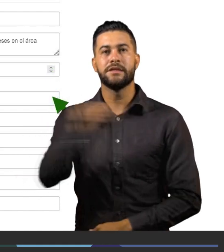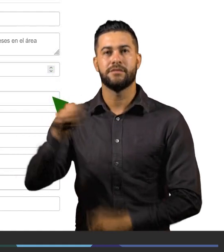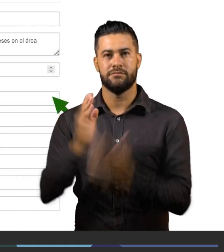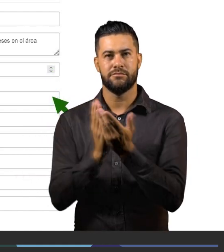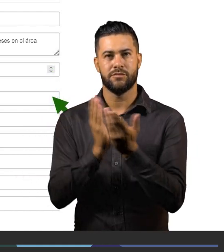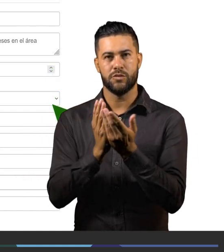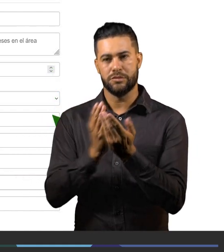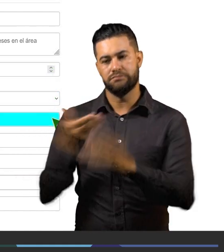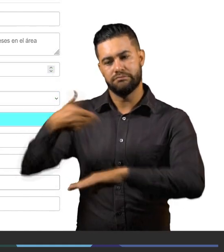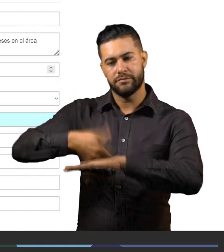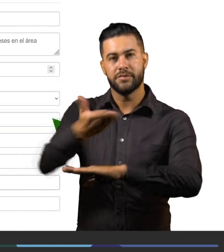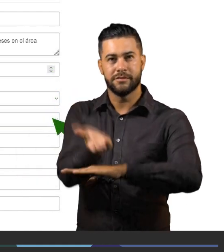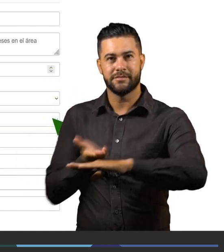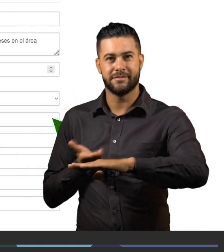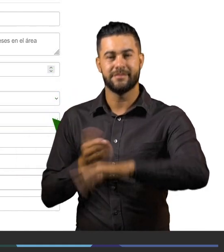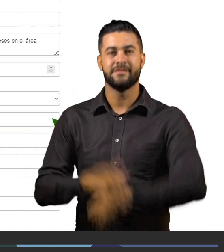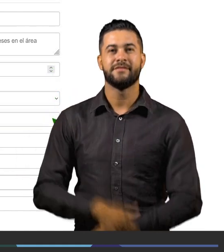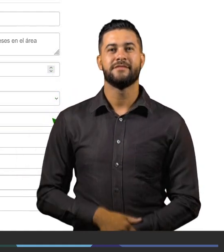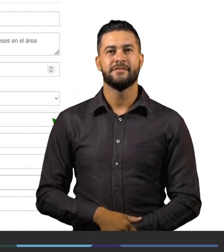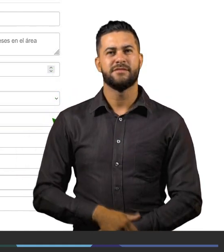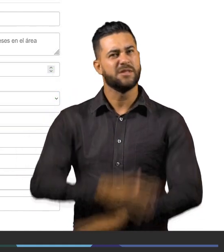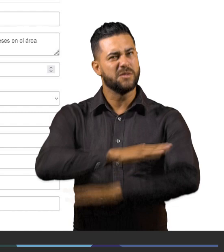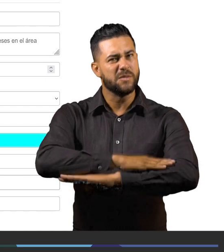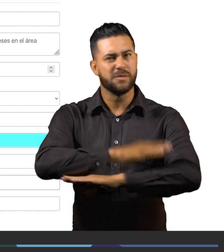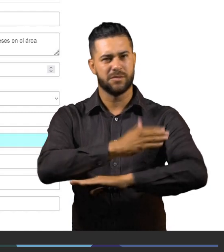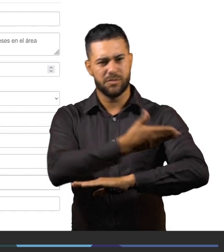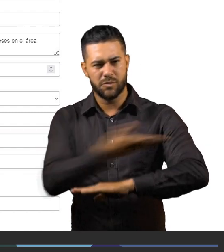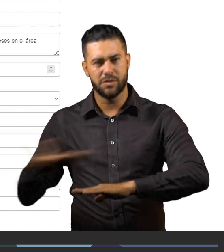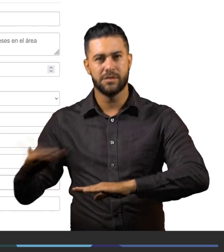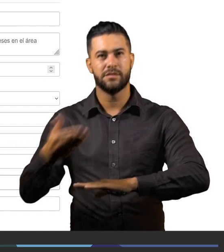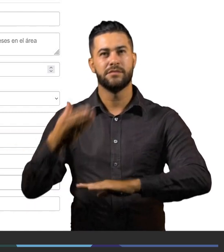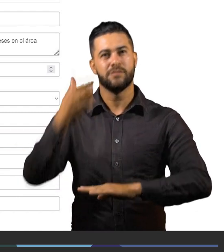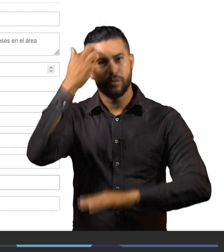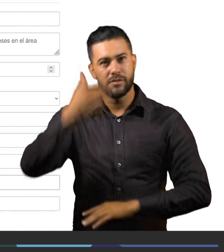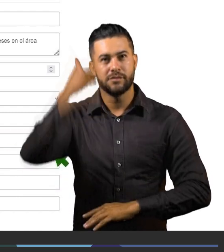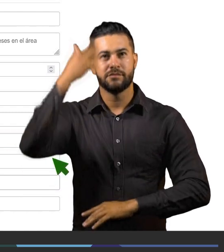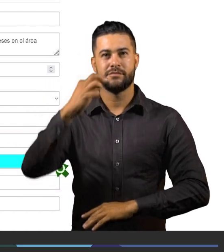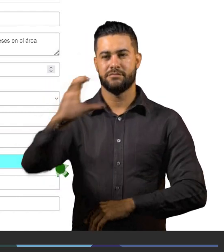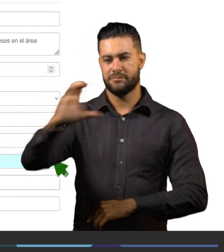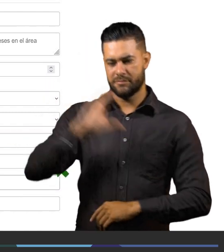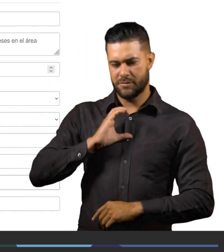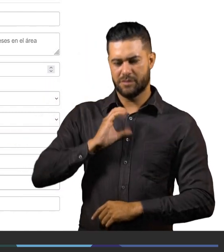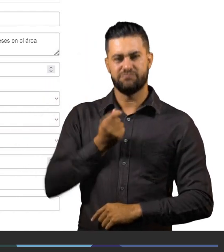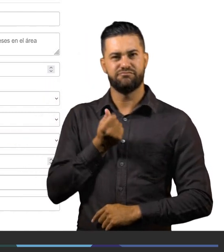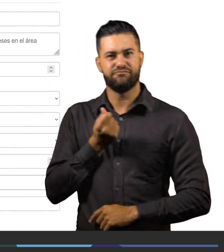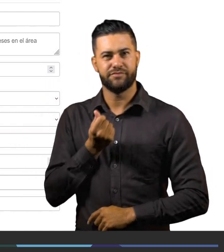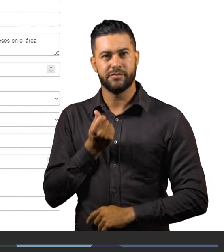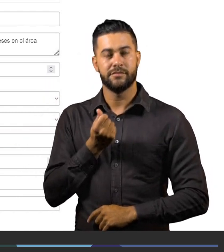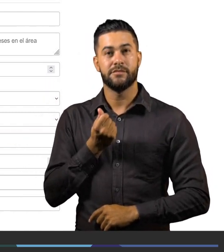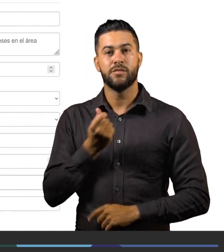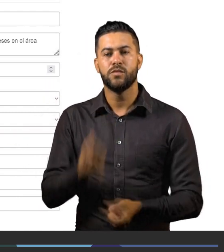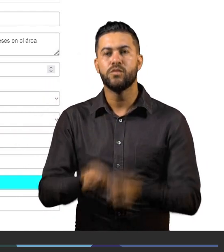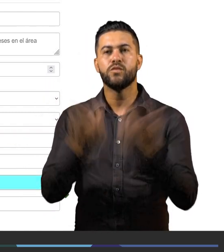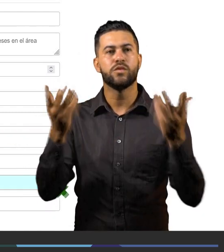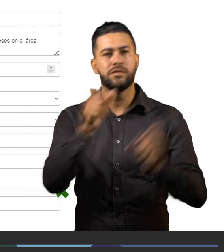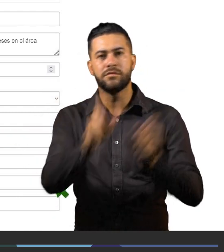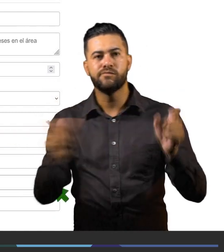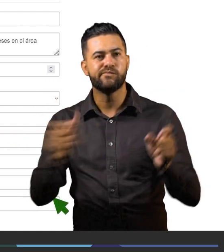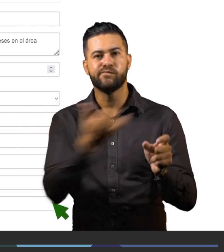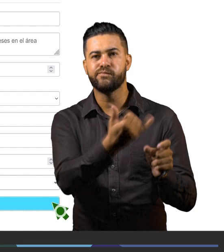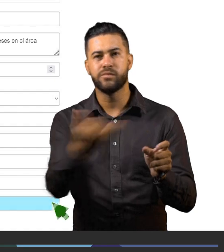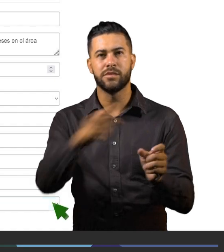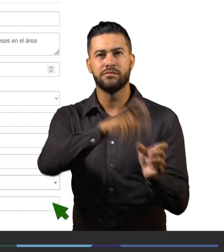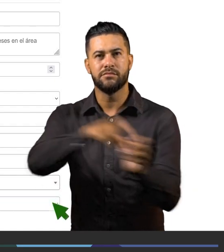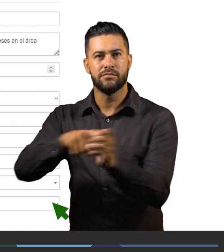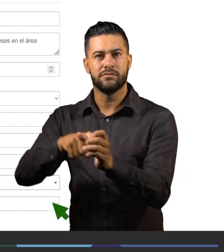estudios requerido, disciplina, profesión, salario, ingreso, cantidad de vacantes, cargo,